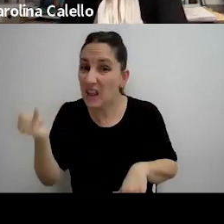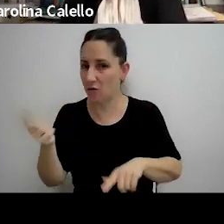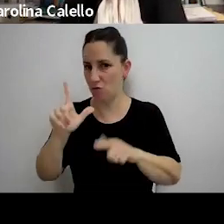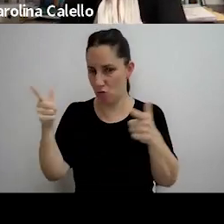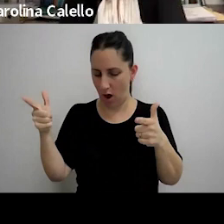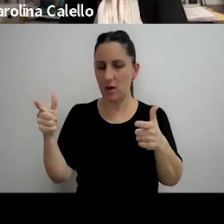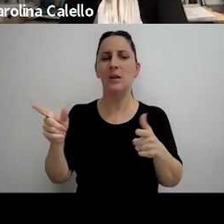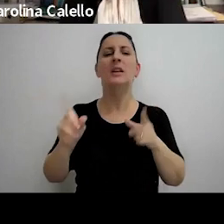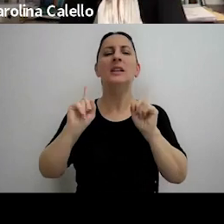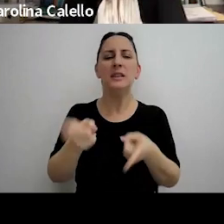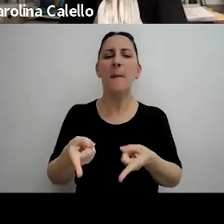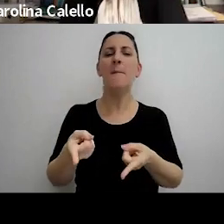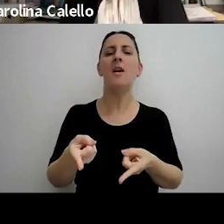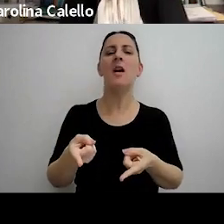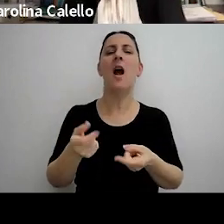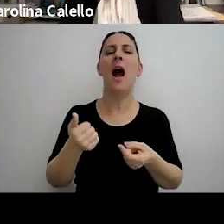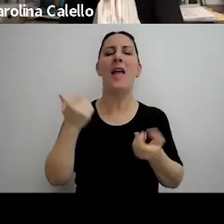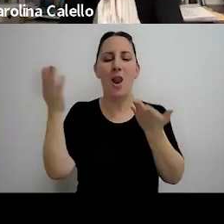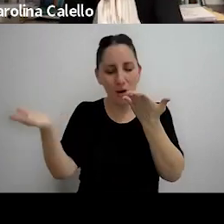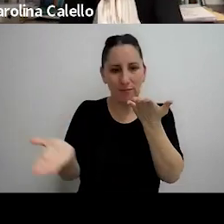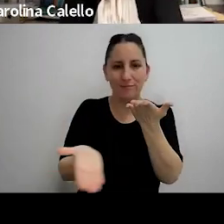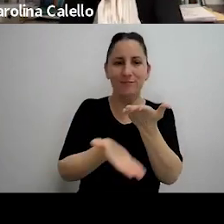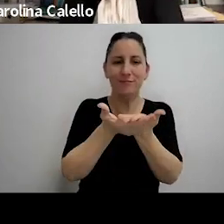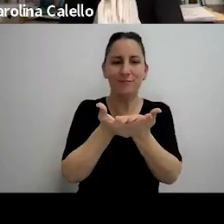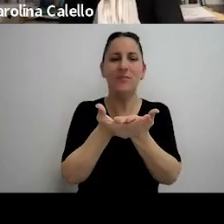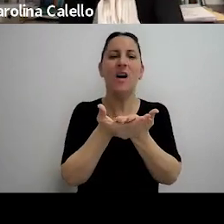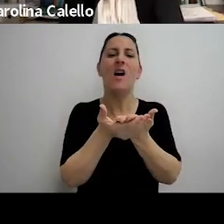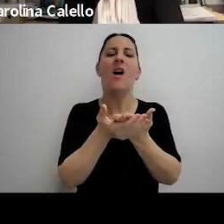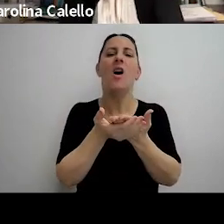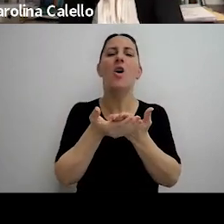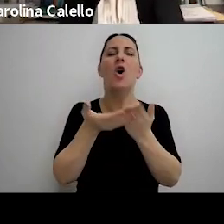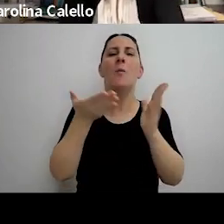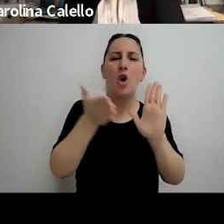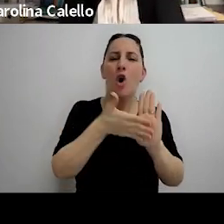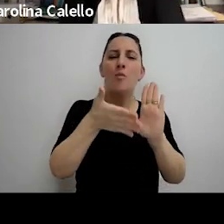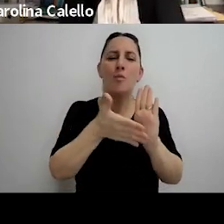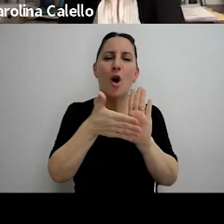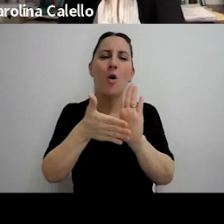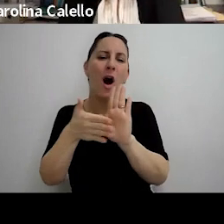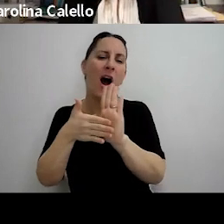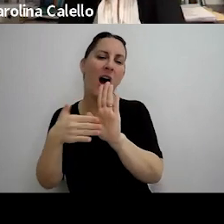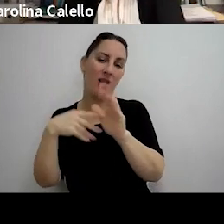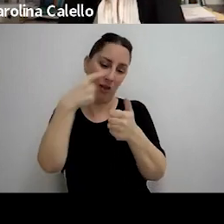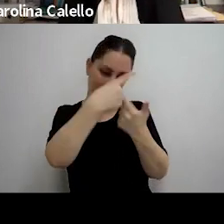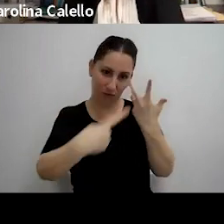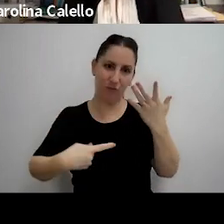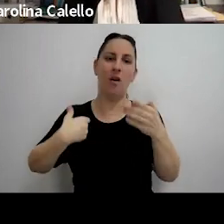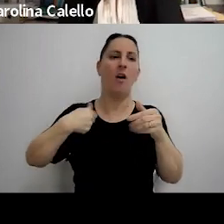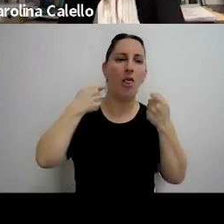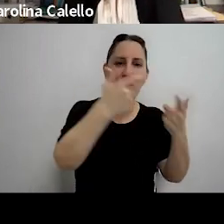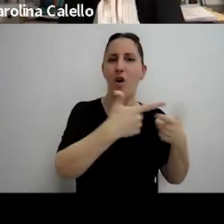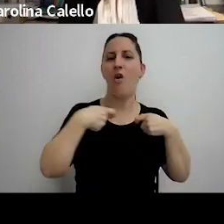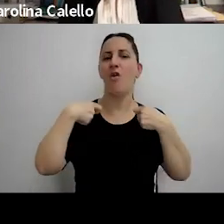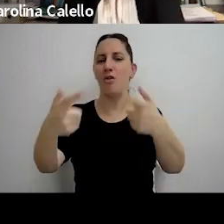acompaña un anexo con el detalle de los comprobantes que supuestamente había emitido pero no